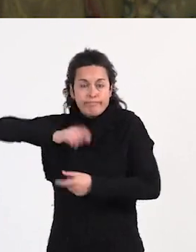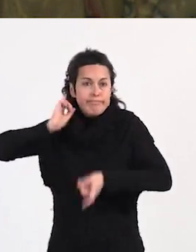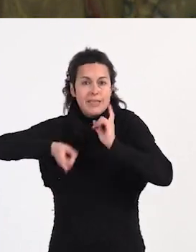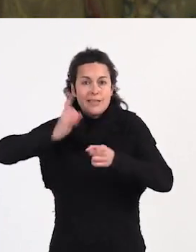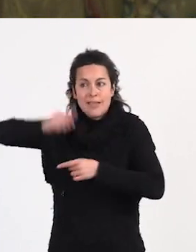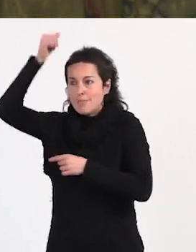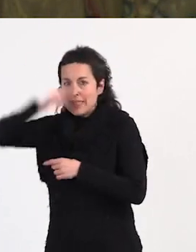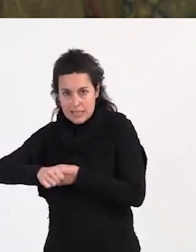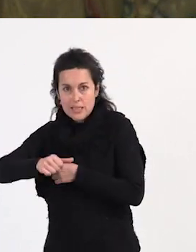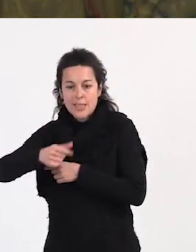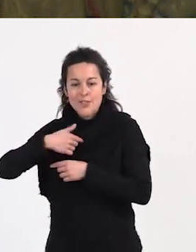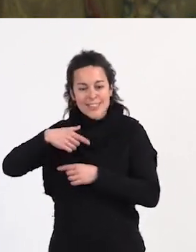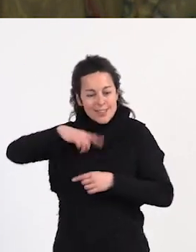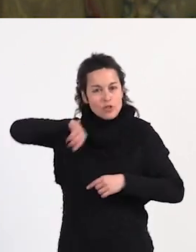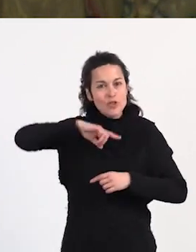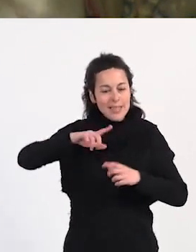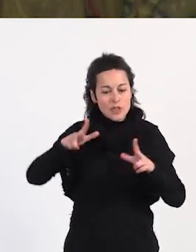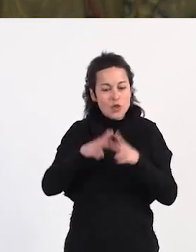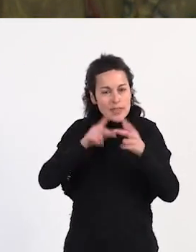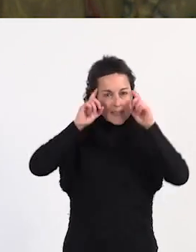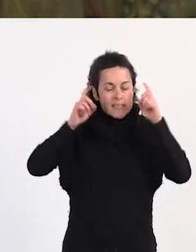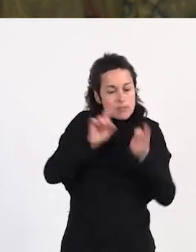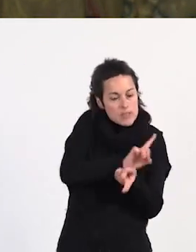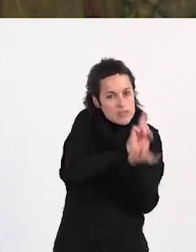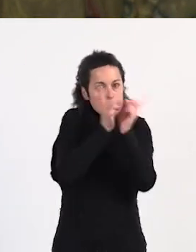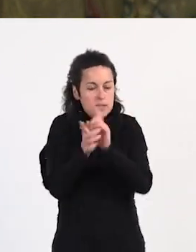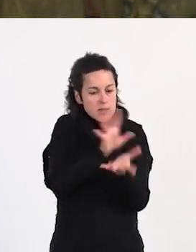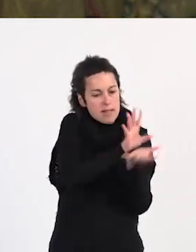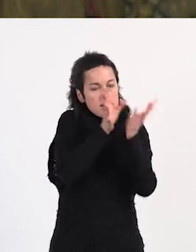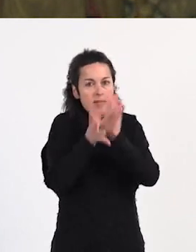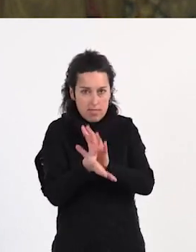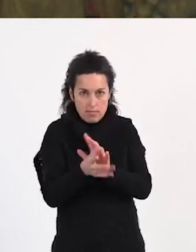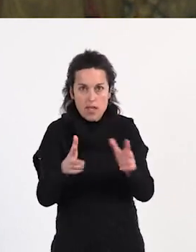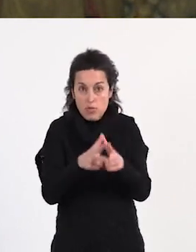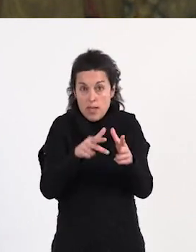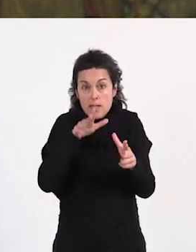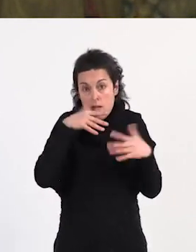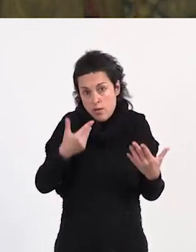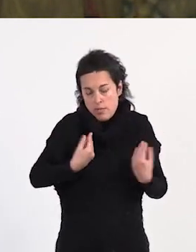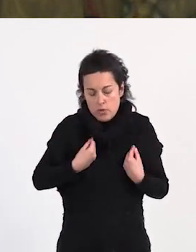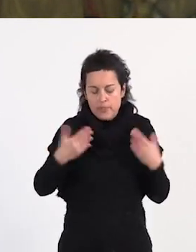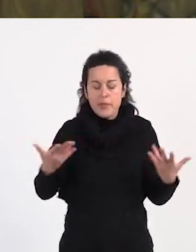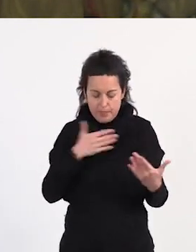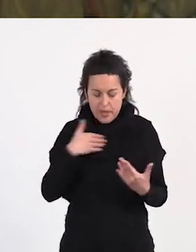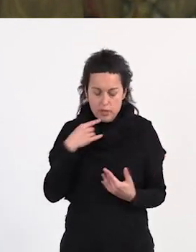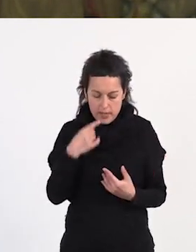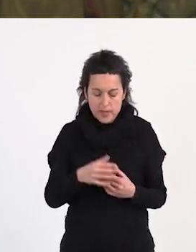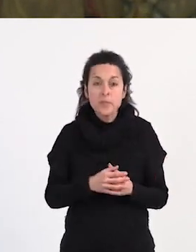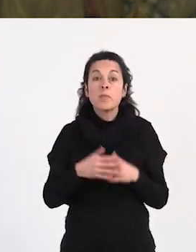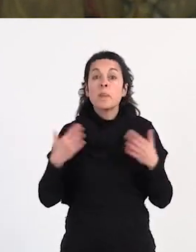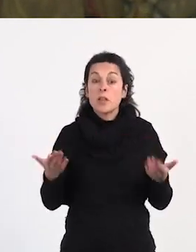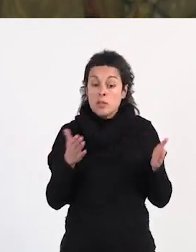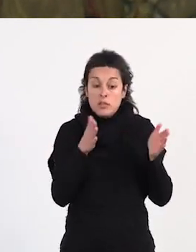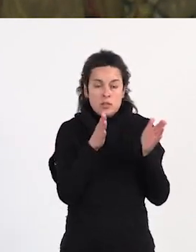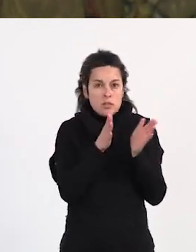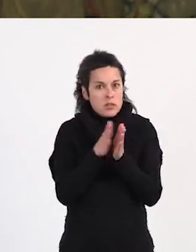Intentando transformar este tipo de sociedad, esta sociedad en que vivimos, este tipo de sociedad, a lo que iba. Entonces, las compañeras